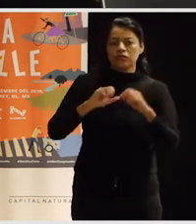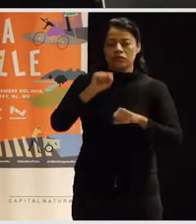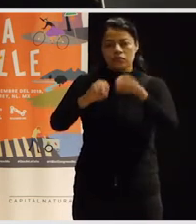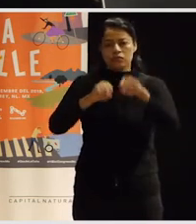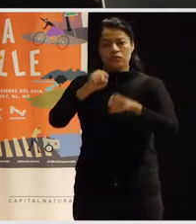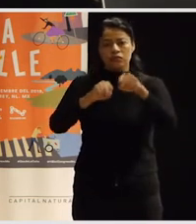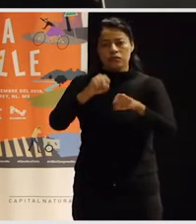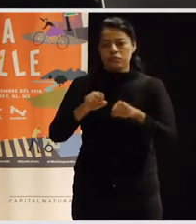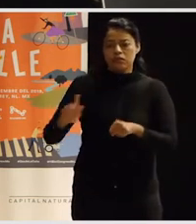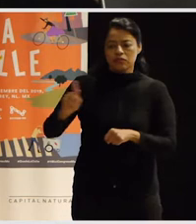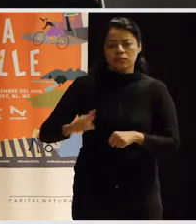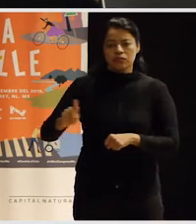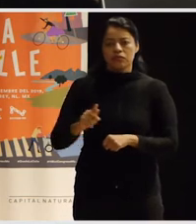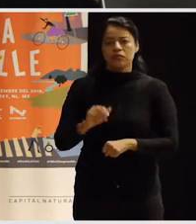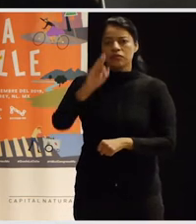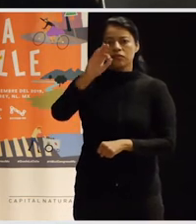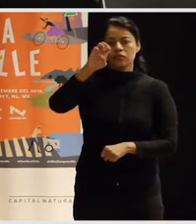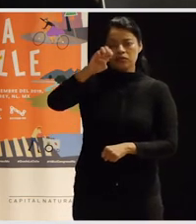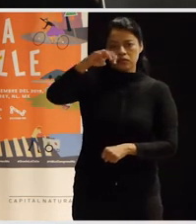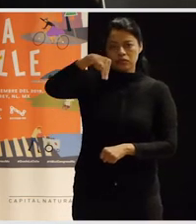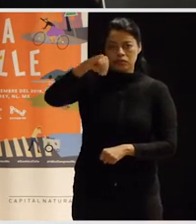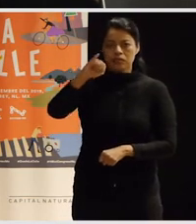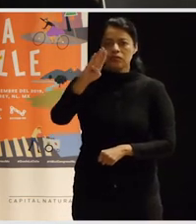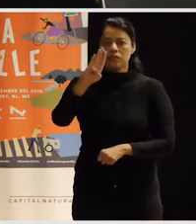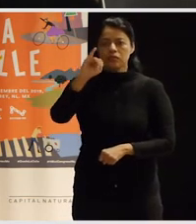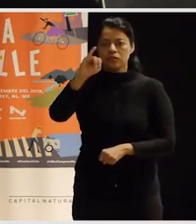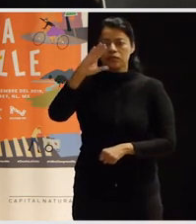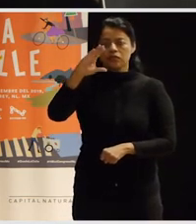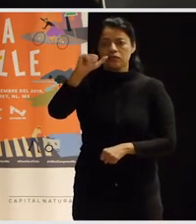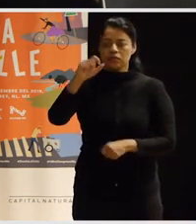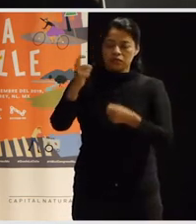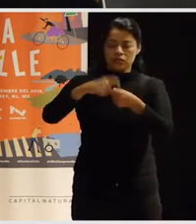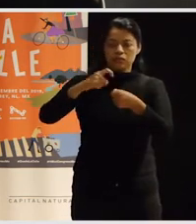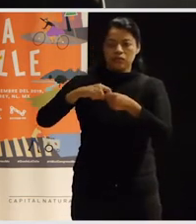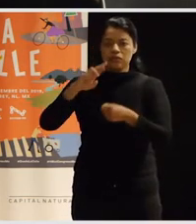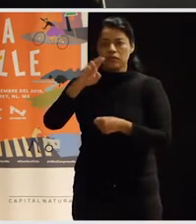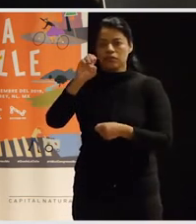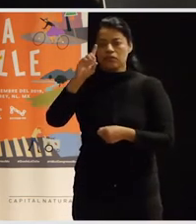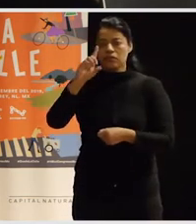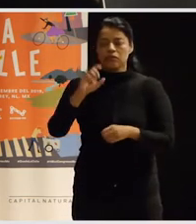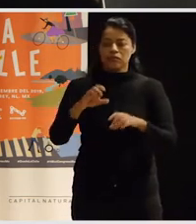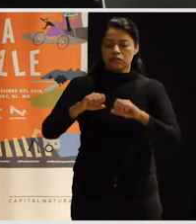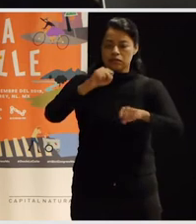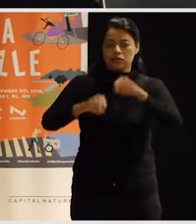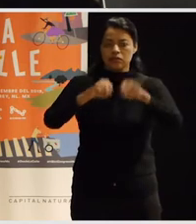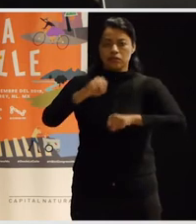como Femibici nos unimos a la Red Nacional de Ciclismo Urbano, ahí